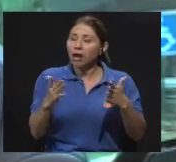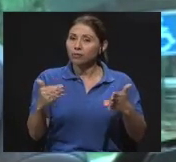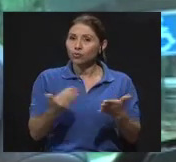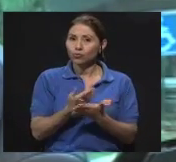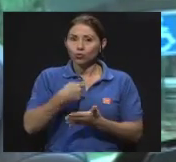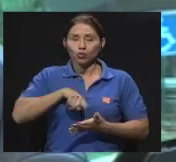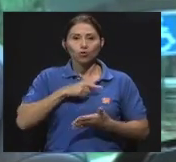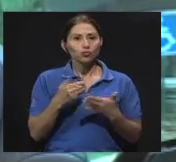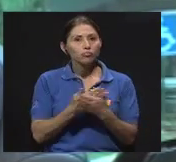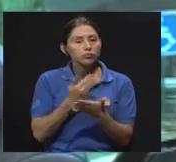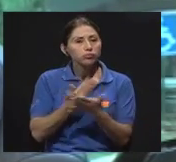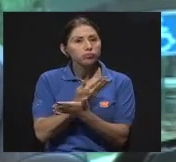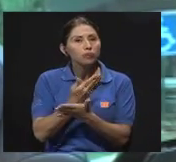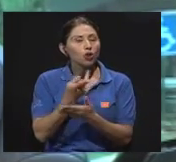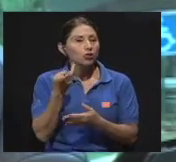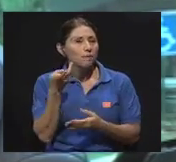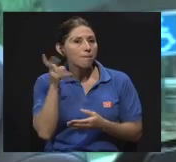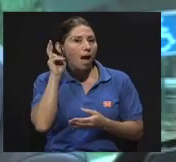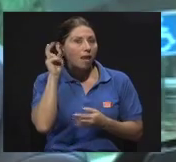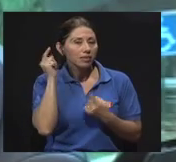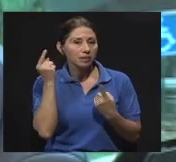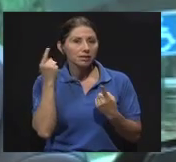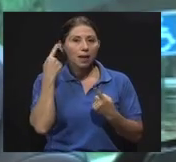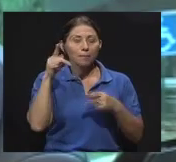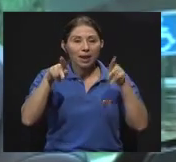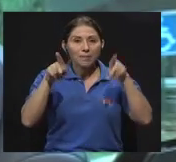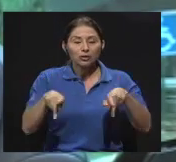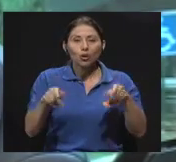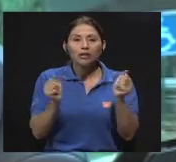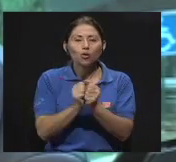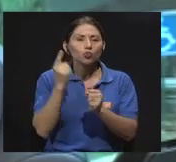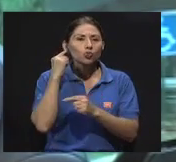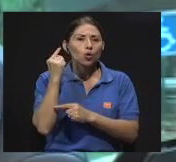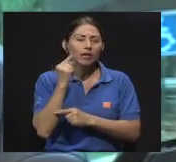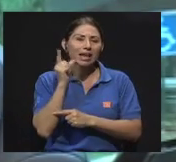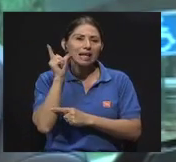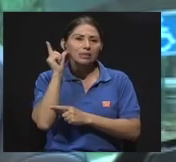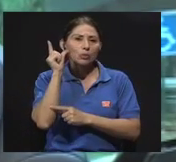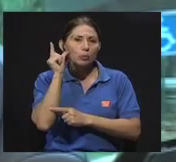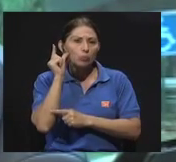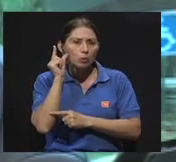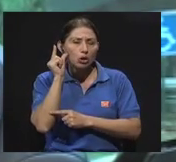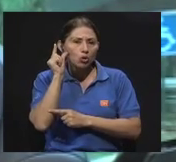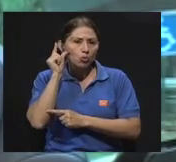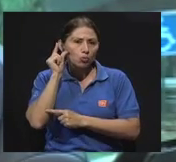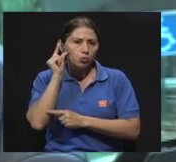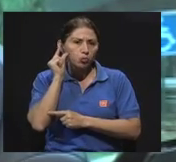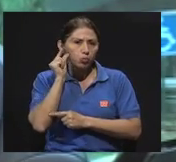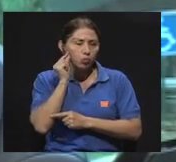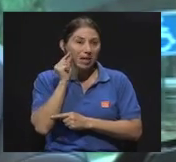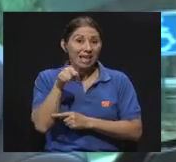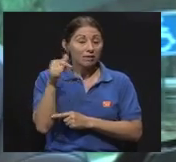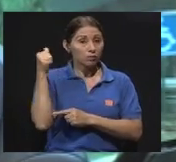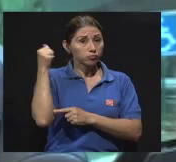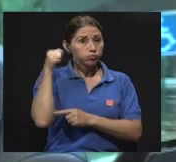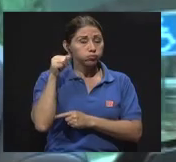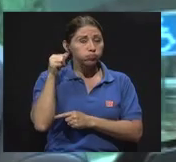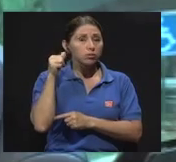implantes cocleares para las personas con sorderas de severas a profundas, ¿verdad?, y que tiene un resultado tremendamente